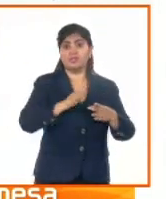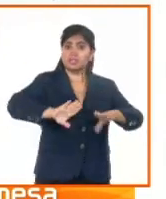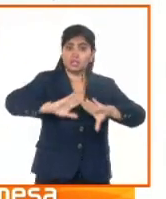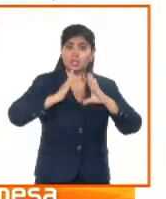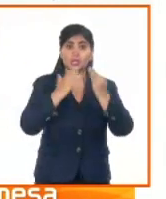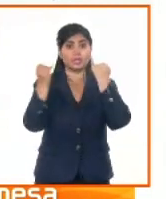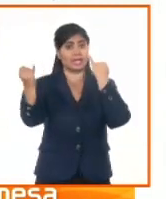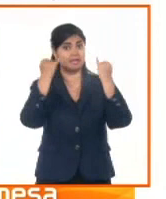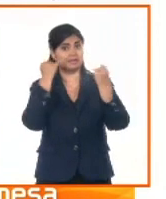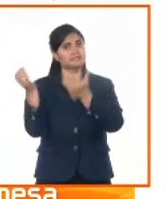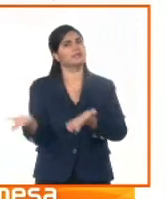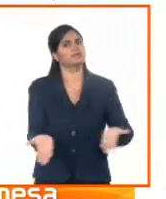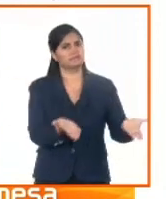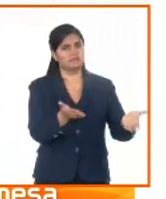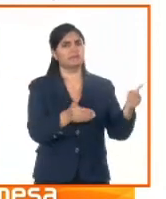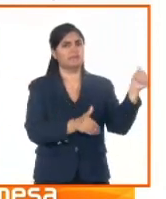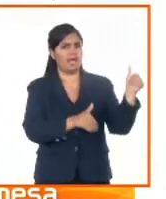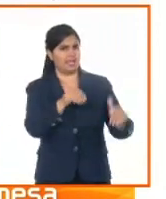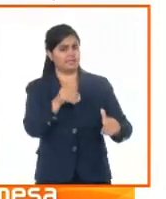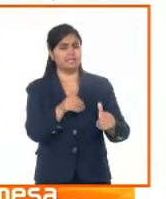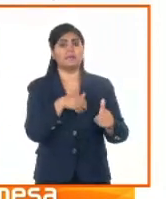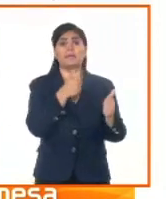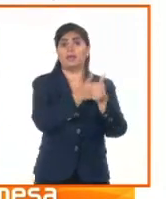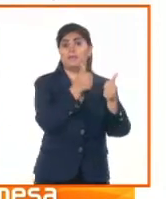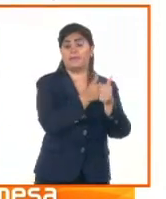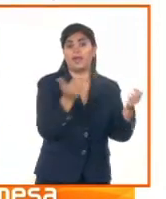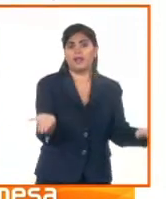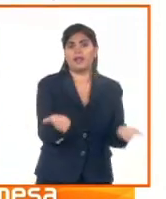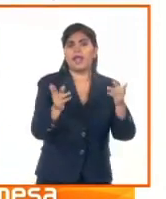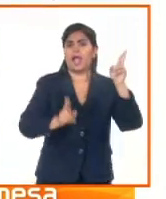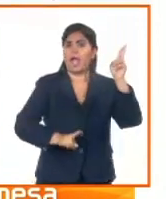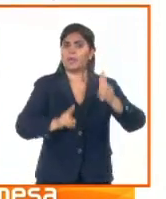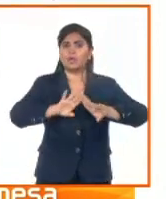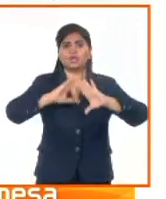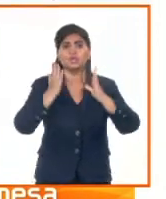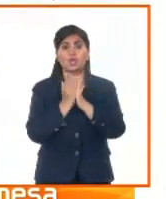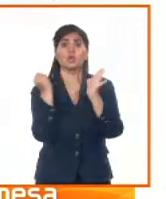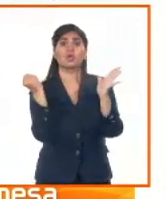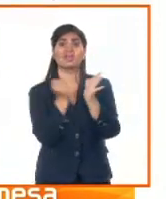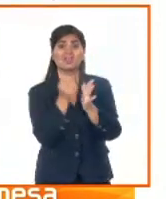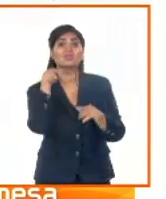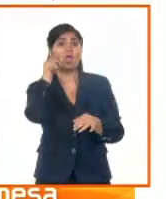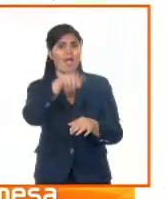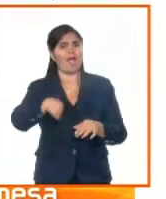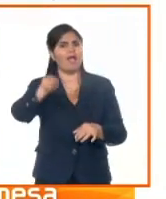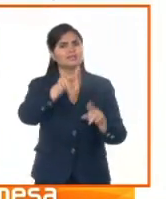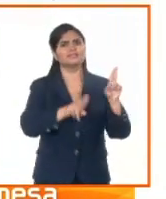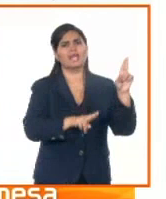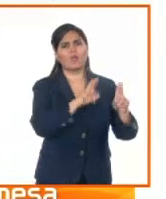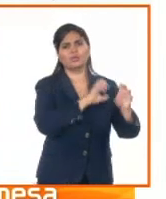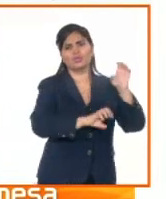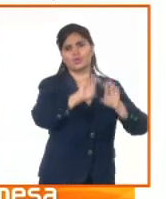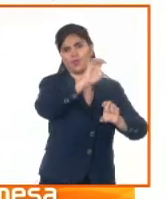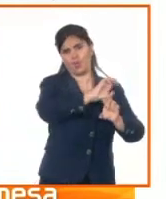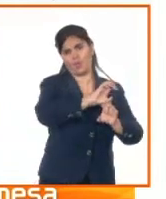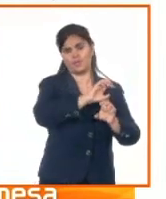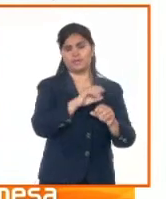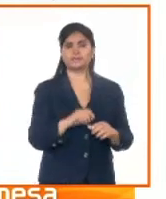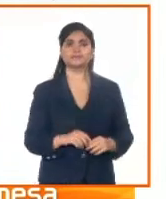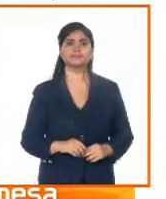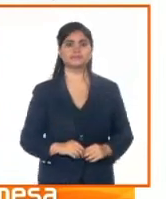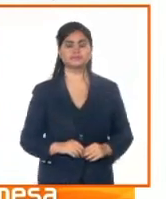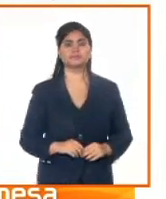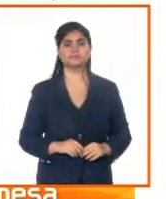económicos para dar seguimiento a los acuerdos de esta cumbre y sus resultados. La cumbre, pues, dice que